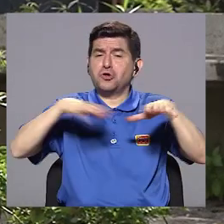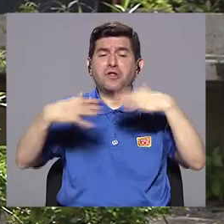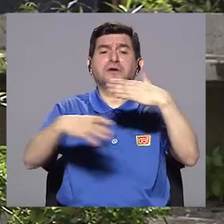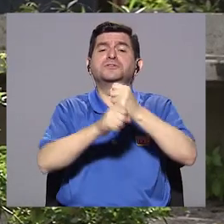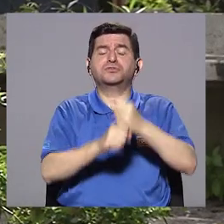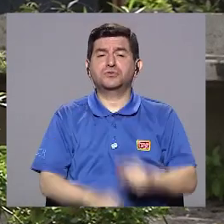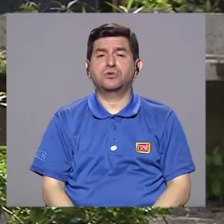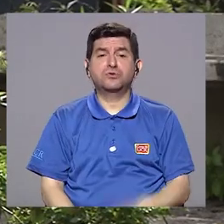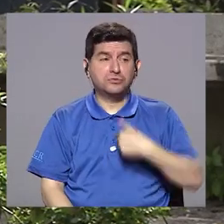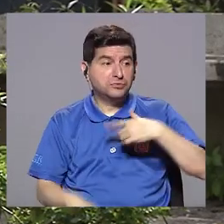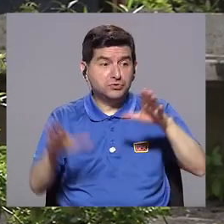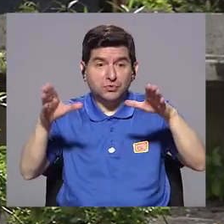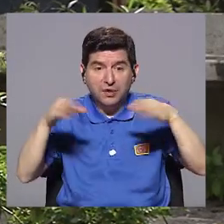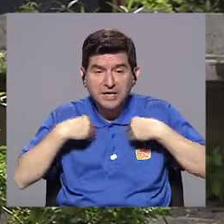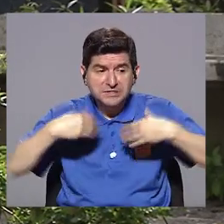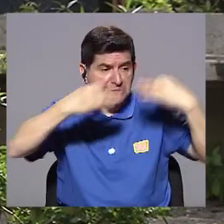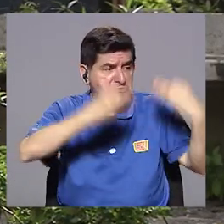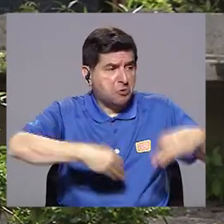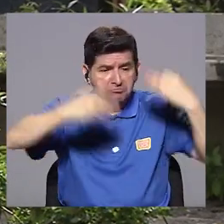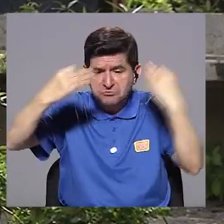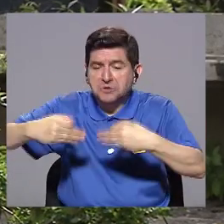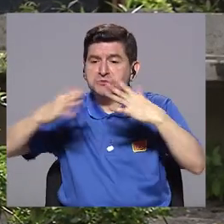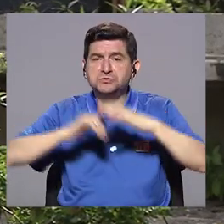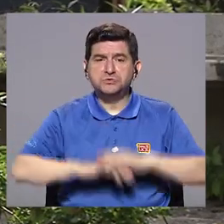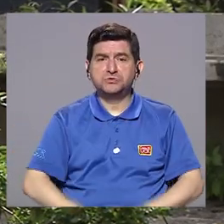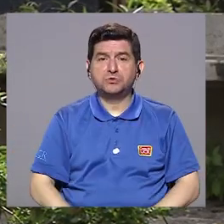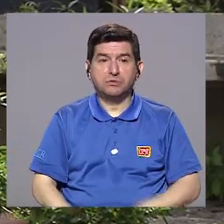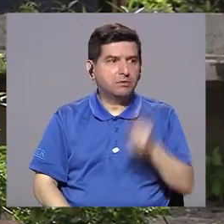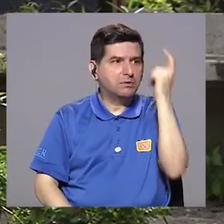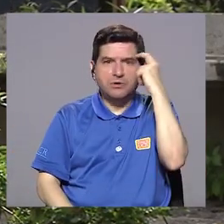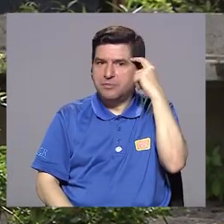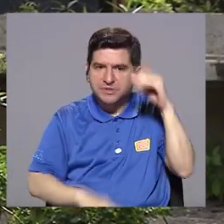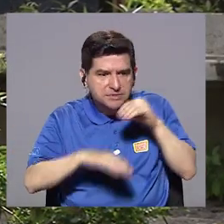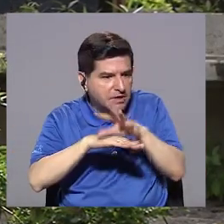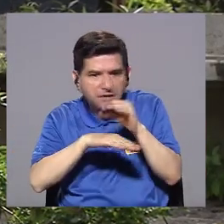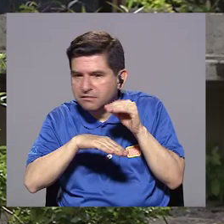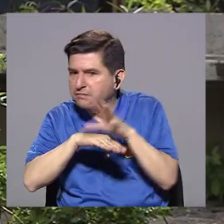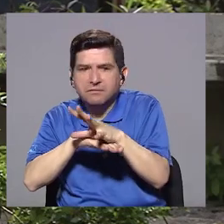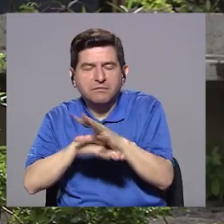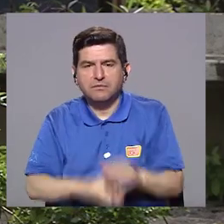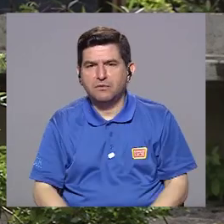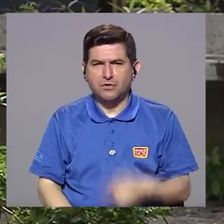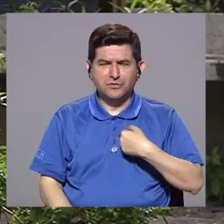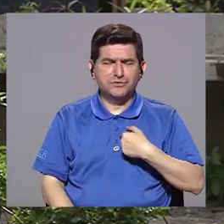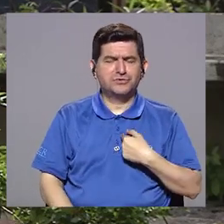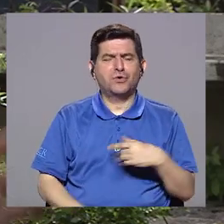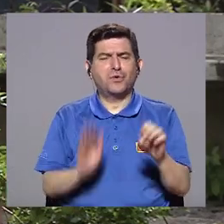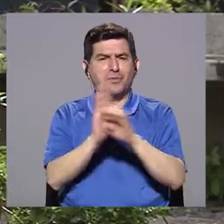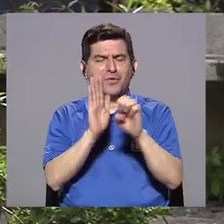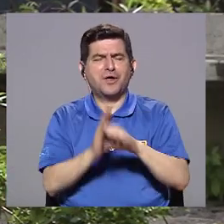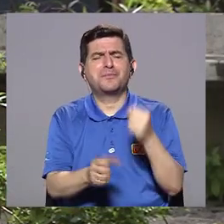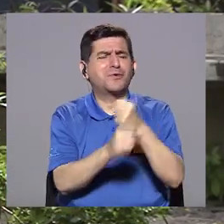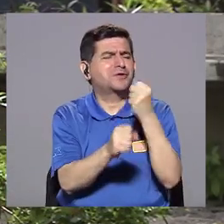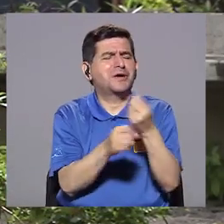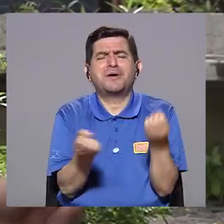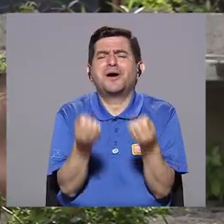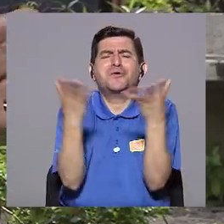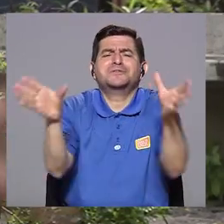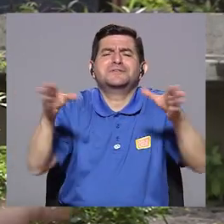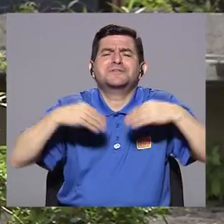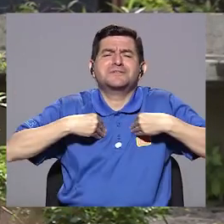Empiezo a tomar decisiones sin pensar en consecuencias. Tomo muchas, por ejemplo, labores.